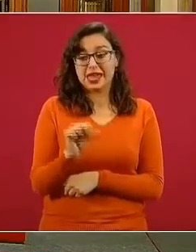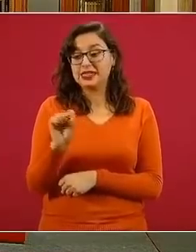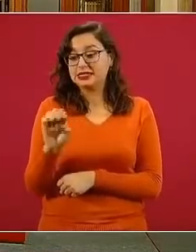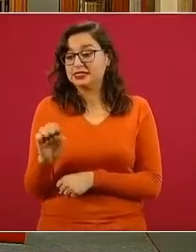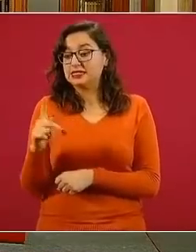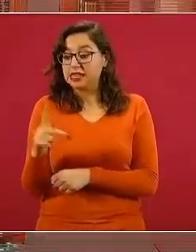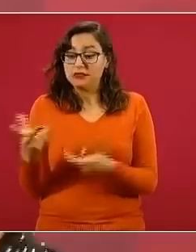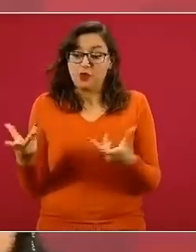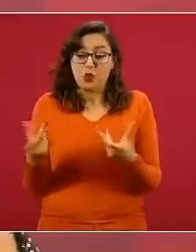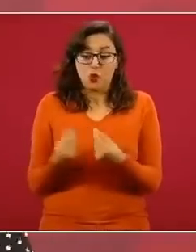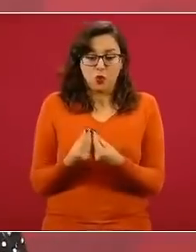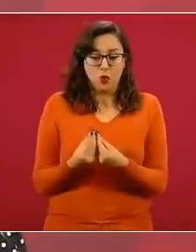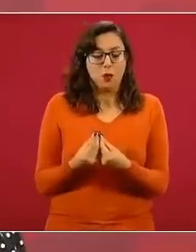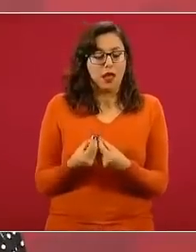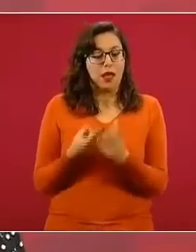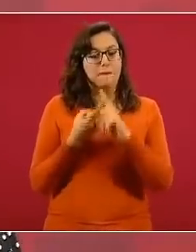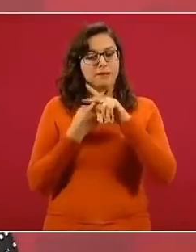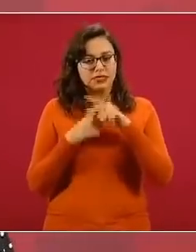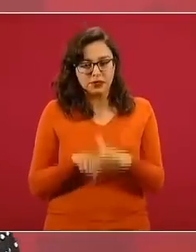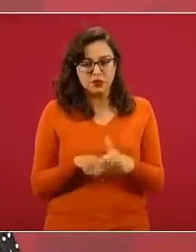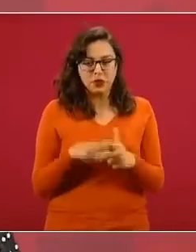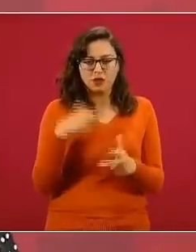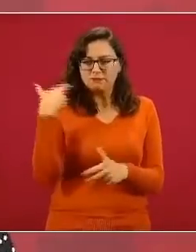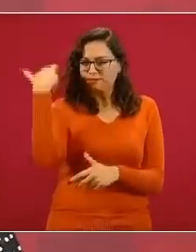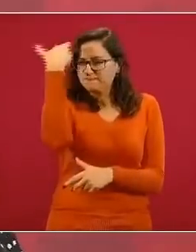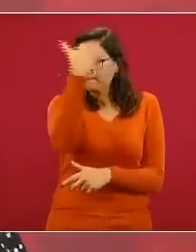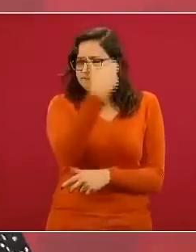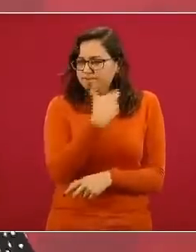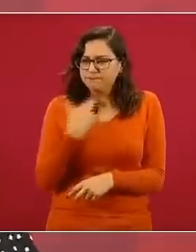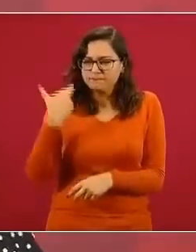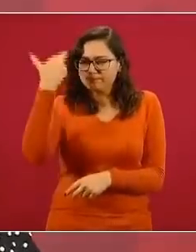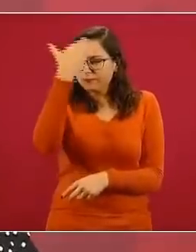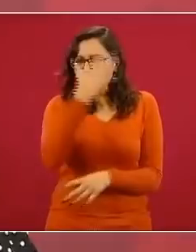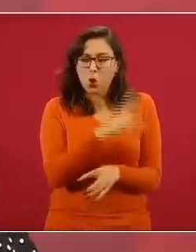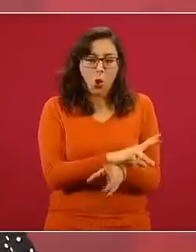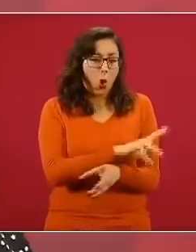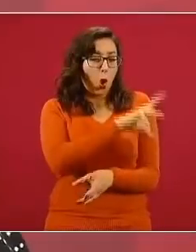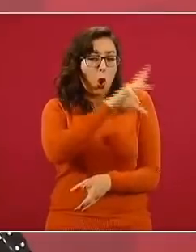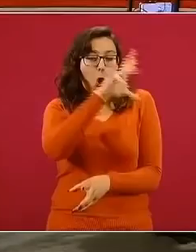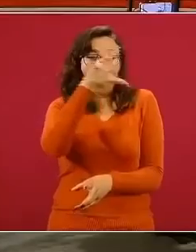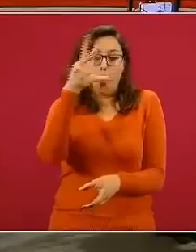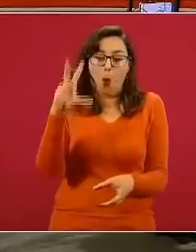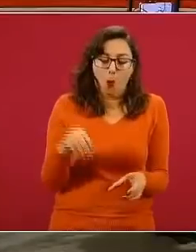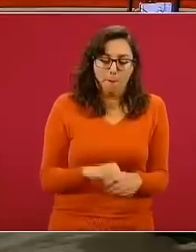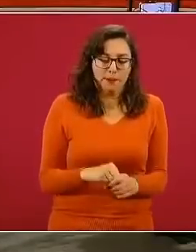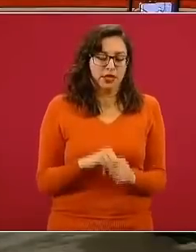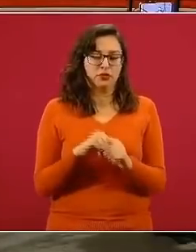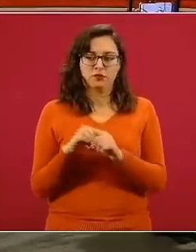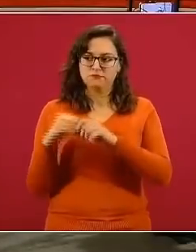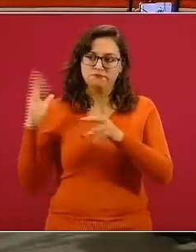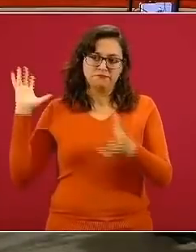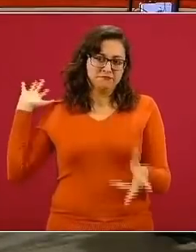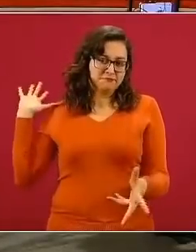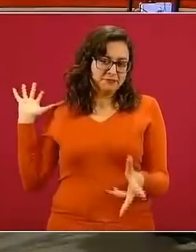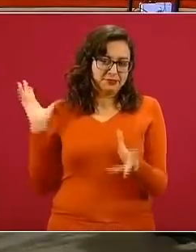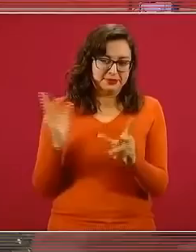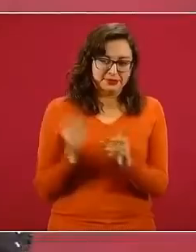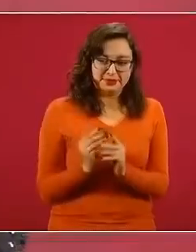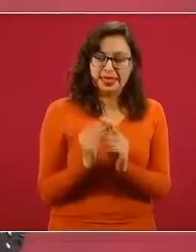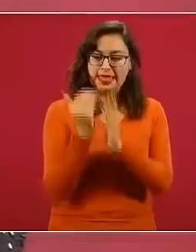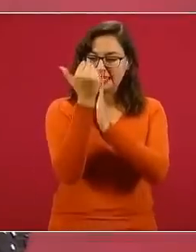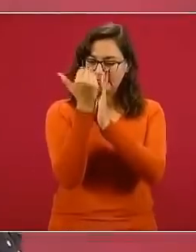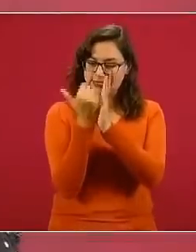de inicio lo que se hizo fue una revisión de todos los aprendizajes esperados contenidos en estas asignaturas para, digamos,